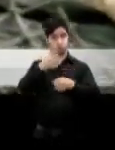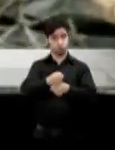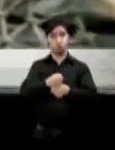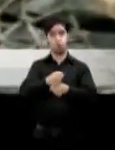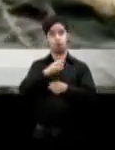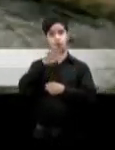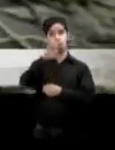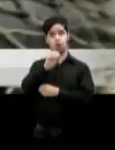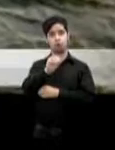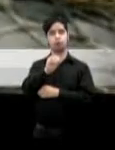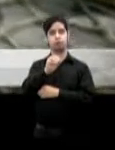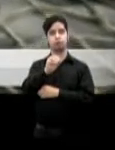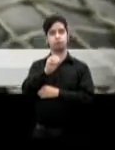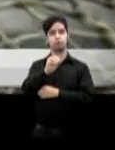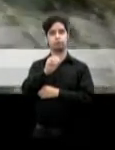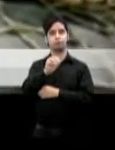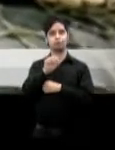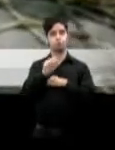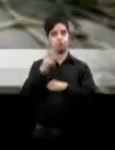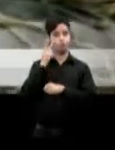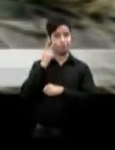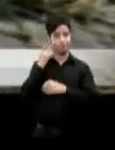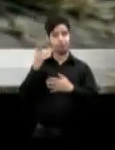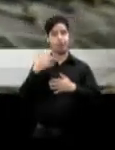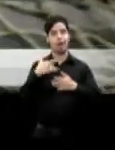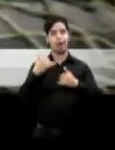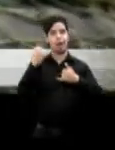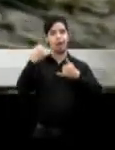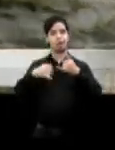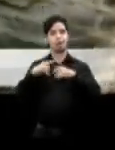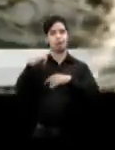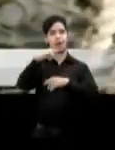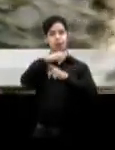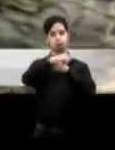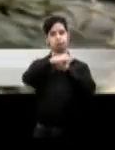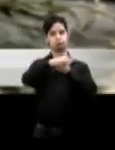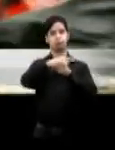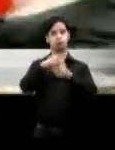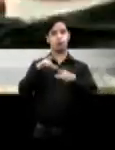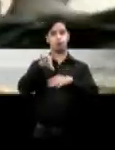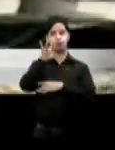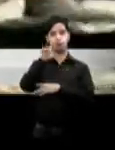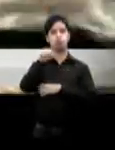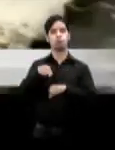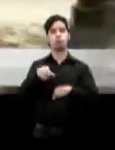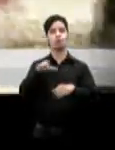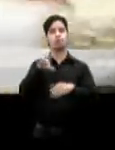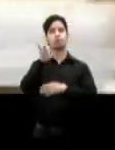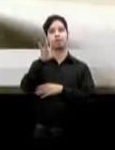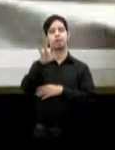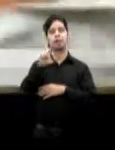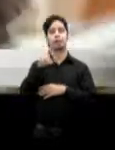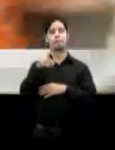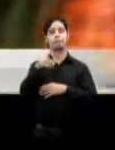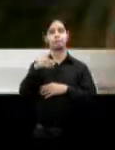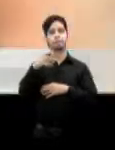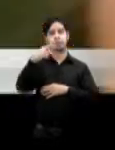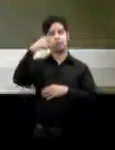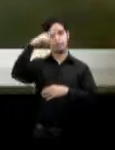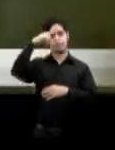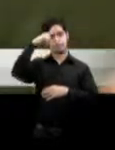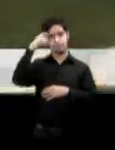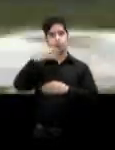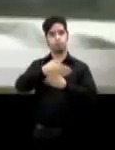podría ser la cola del avión en la que se encuentran los registros de datos de voz y la caja negra. Las autoridades anunciaron